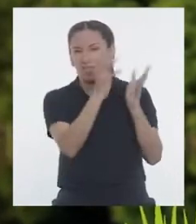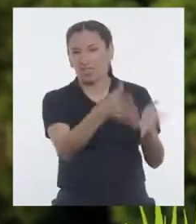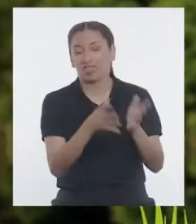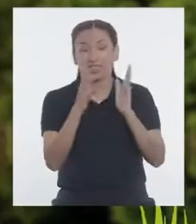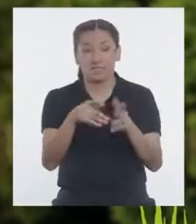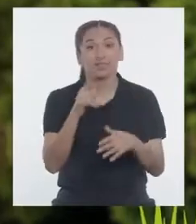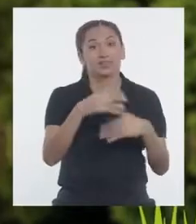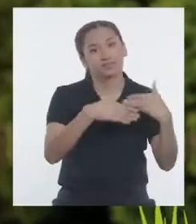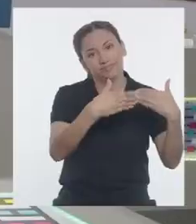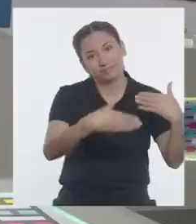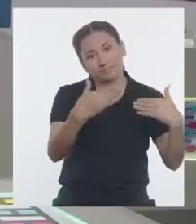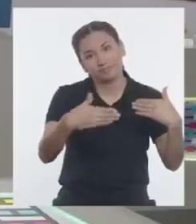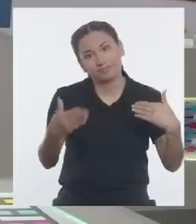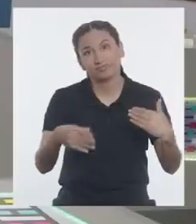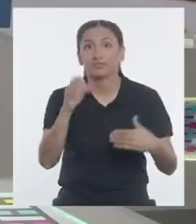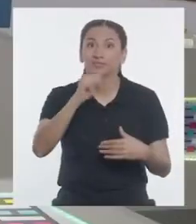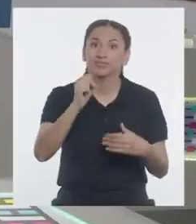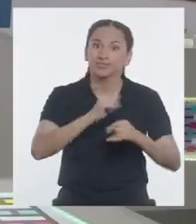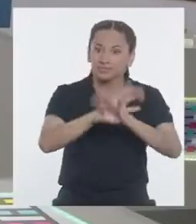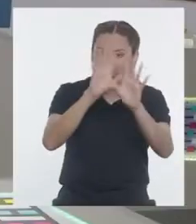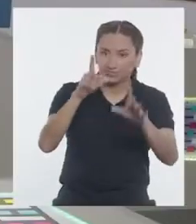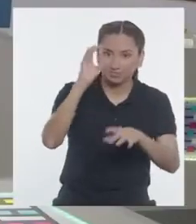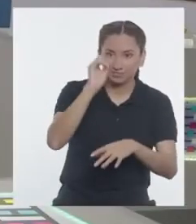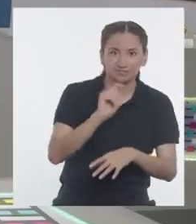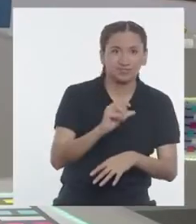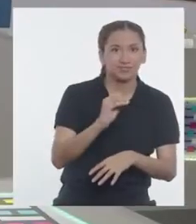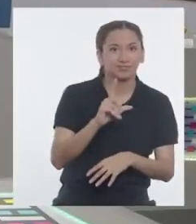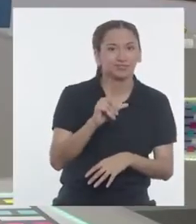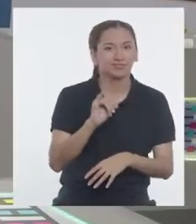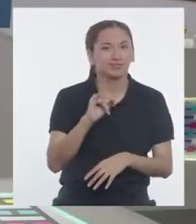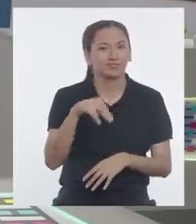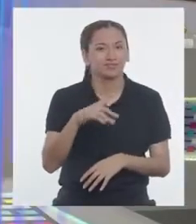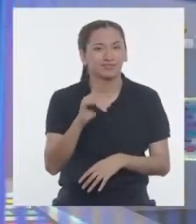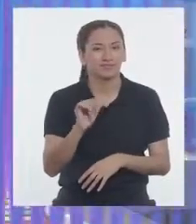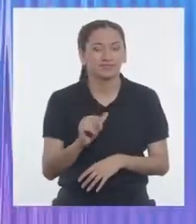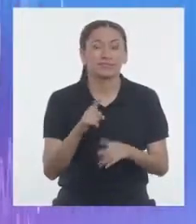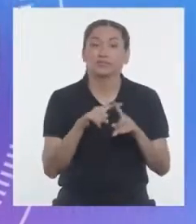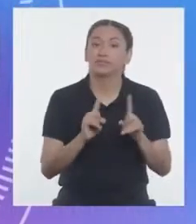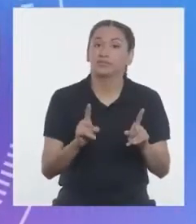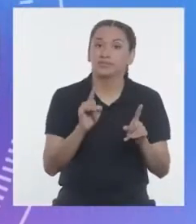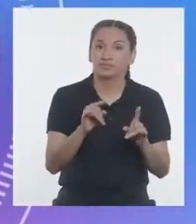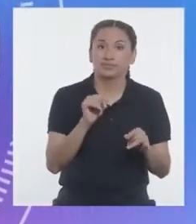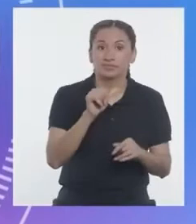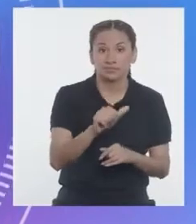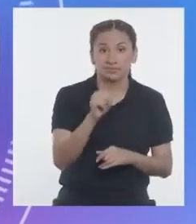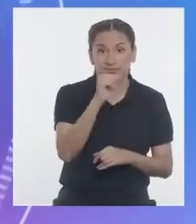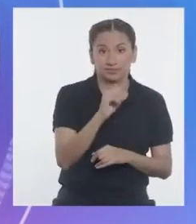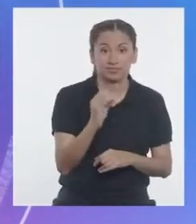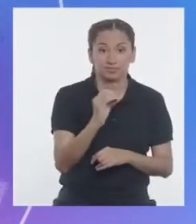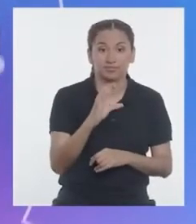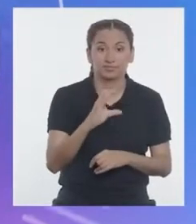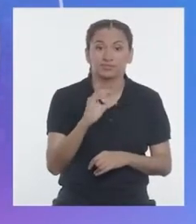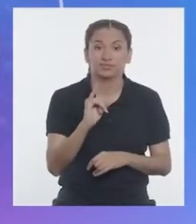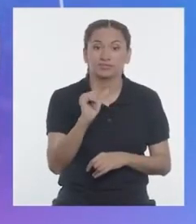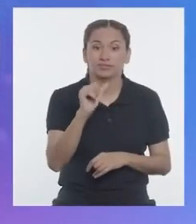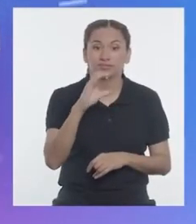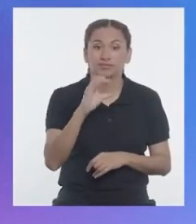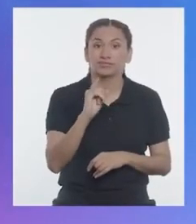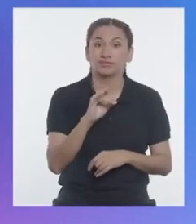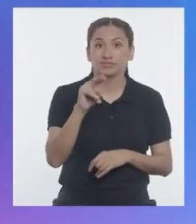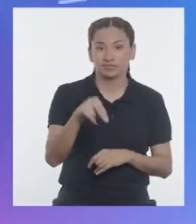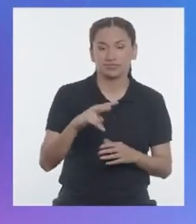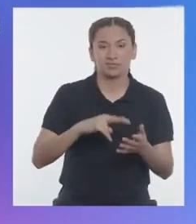así sucesivamente. ¡Es cierto, linda! Pero la asociación de cultivos